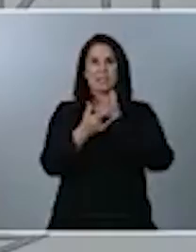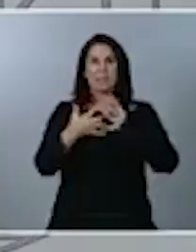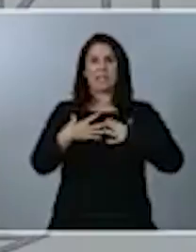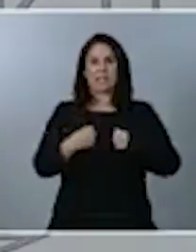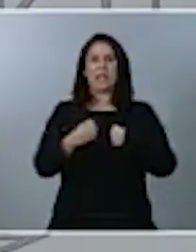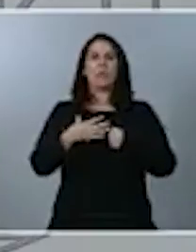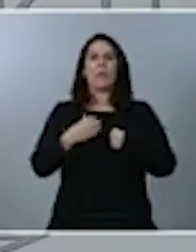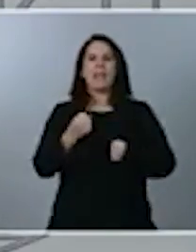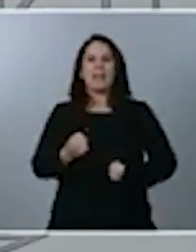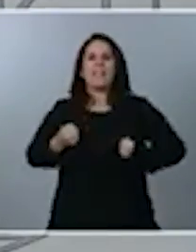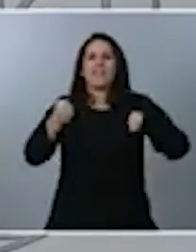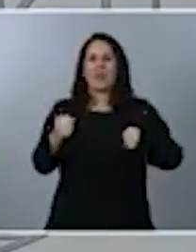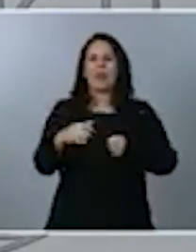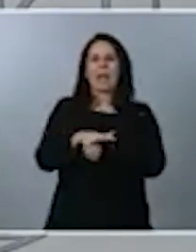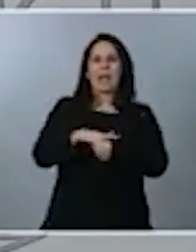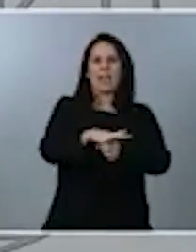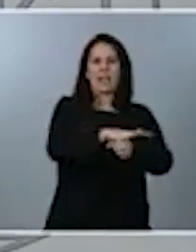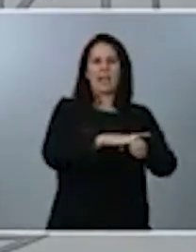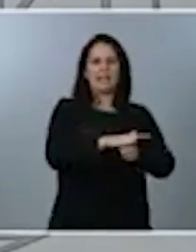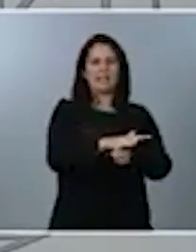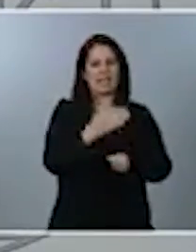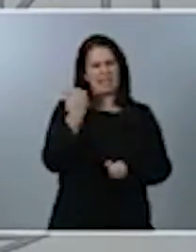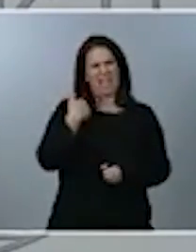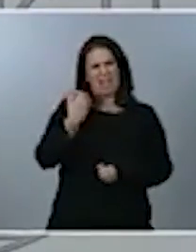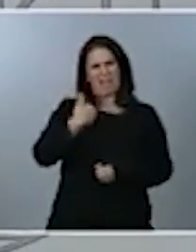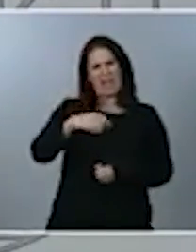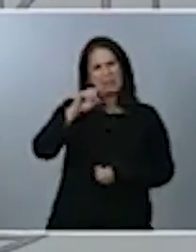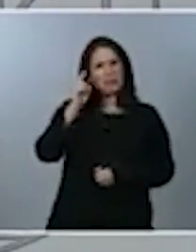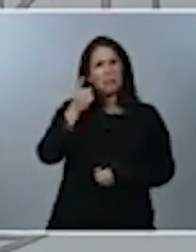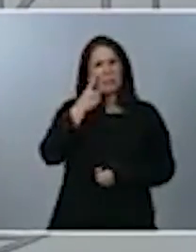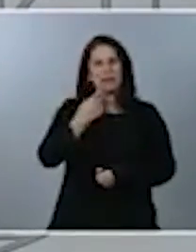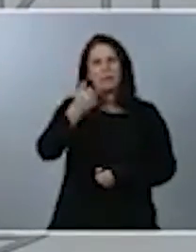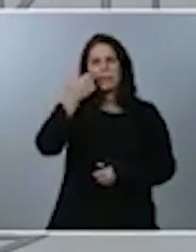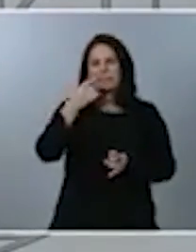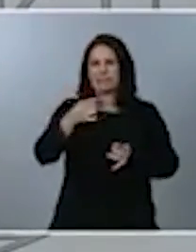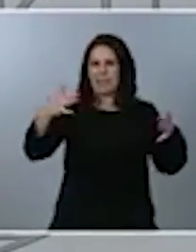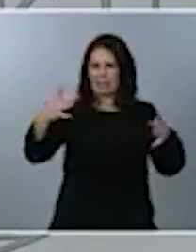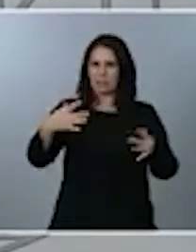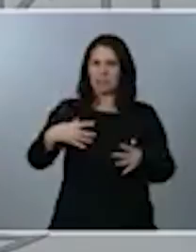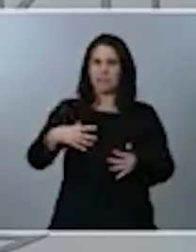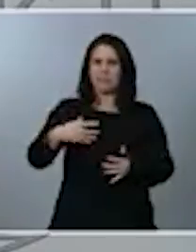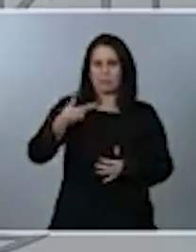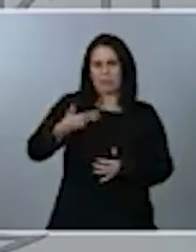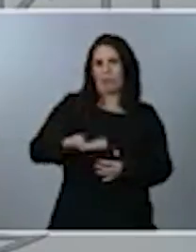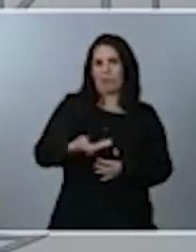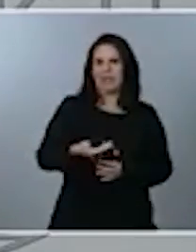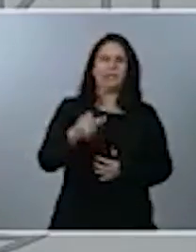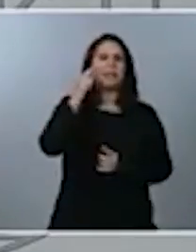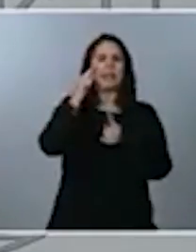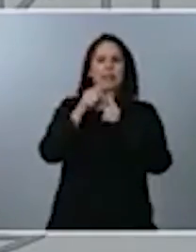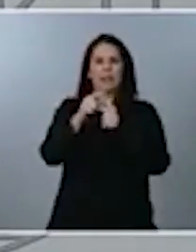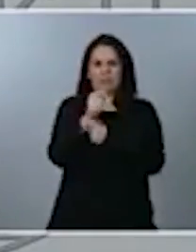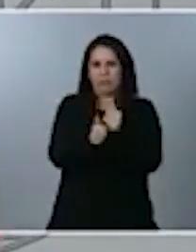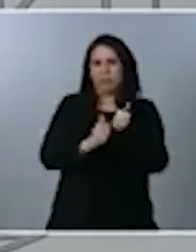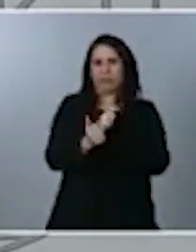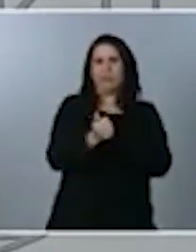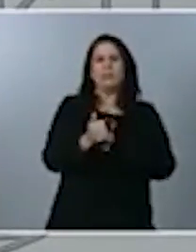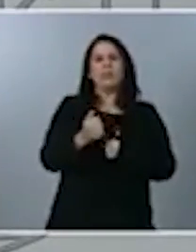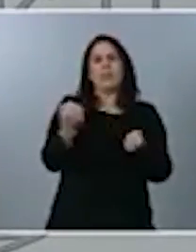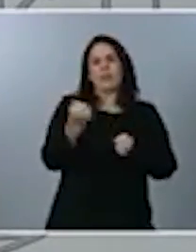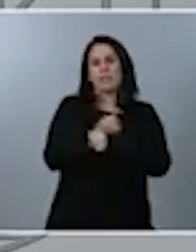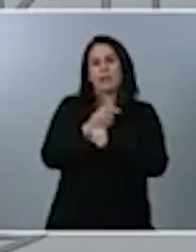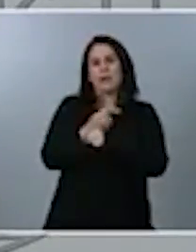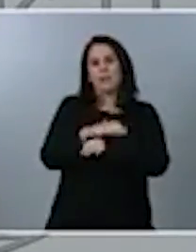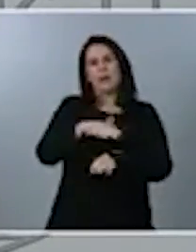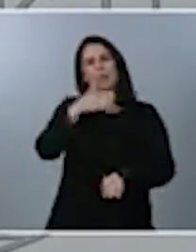han identificado como áreas más críticas y podamos seguir trabajando en el orgullo de tener uno de los mejores sistemas sanitarios